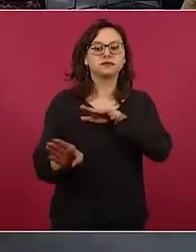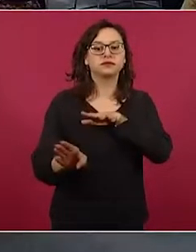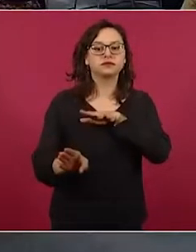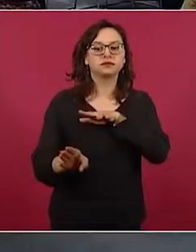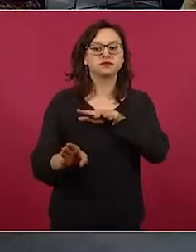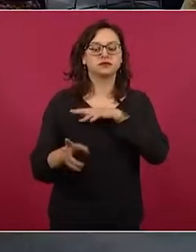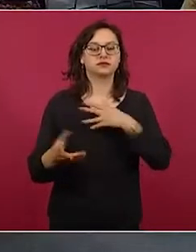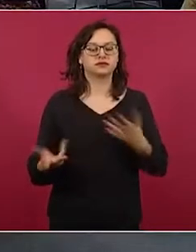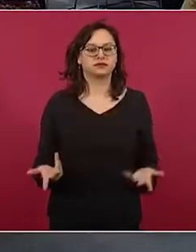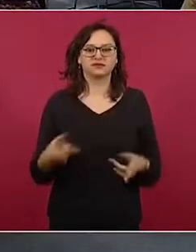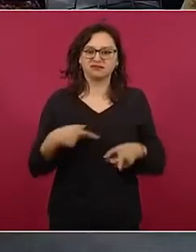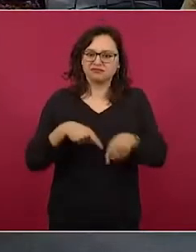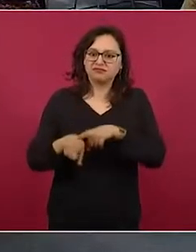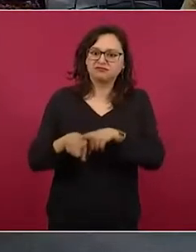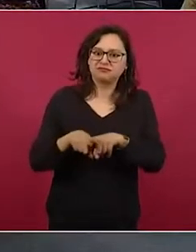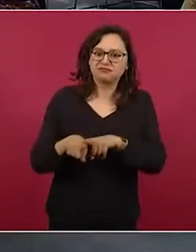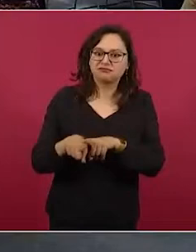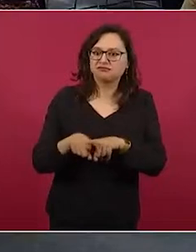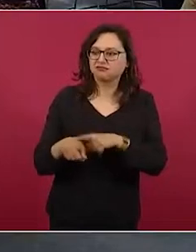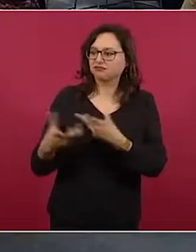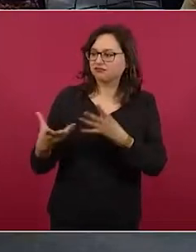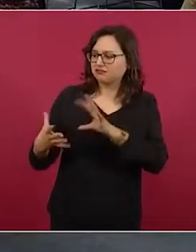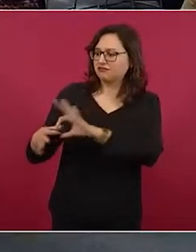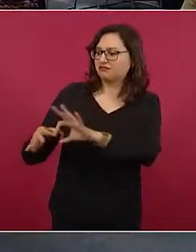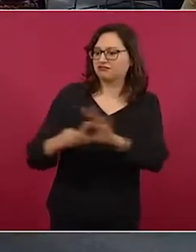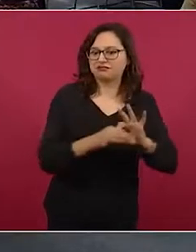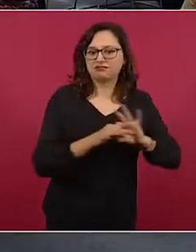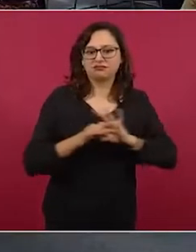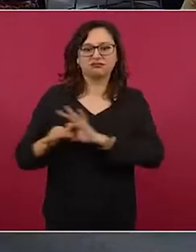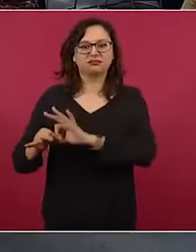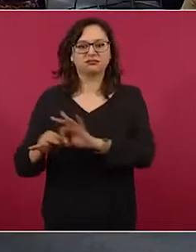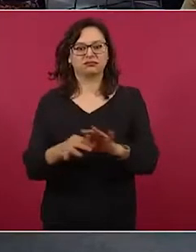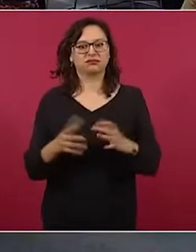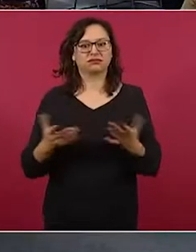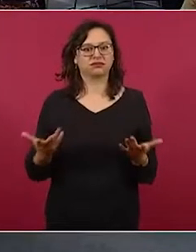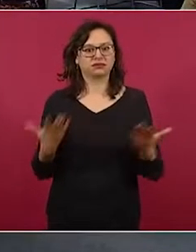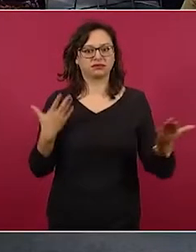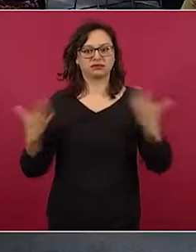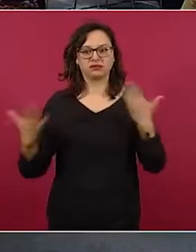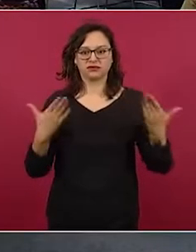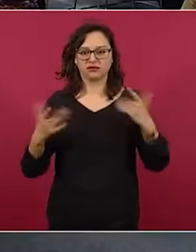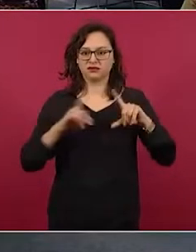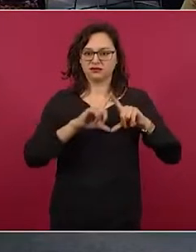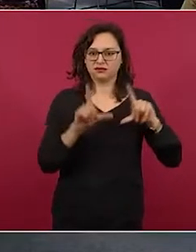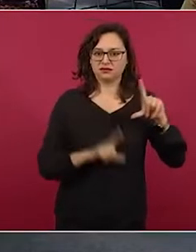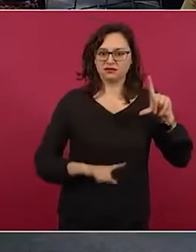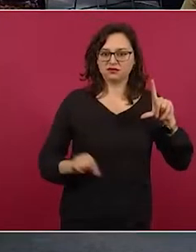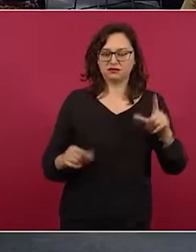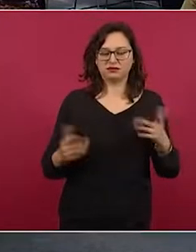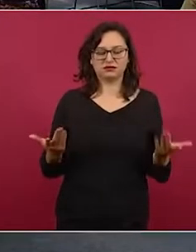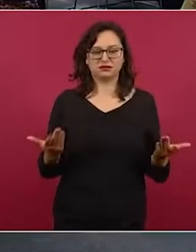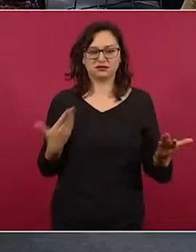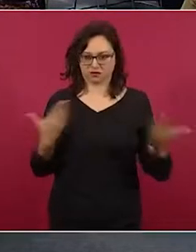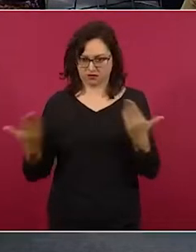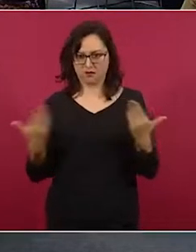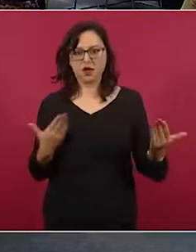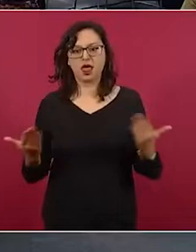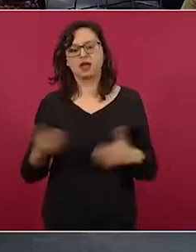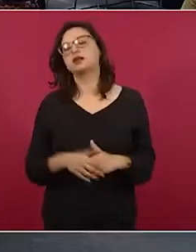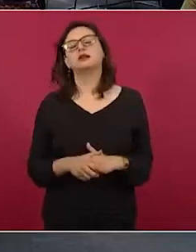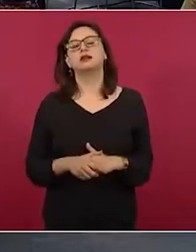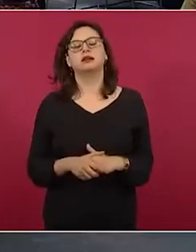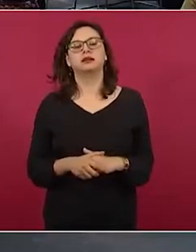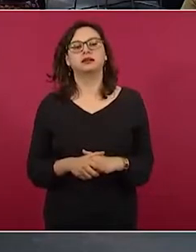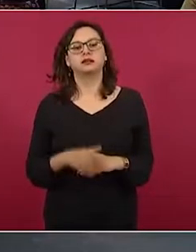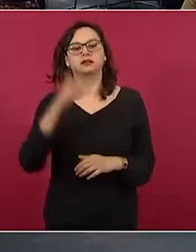nuestros hermanos, en comparación con México. A